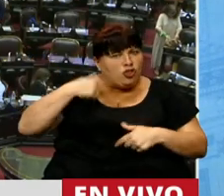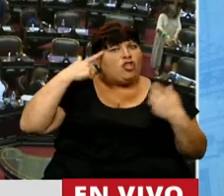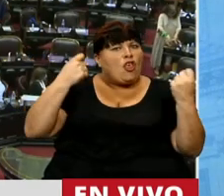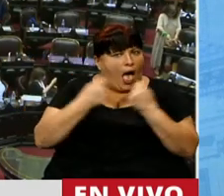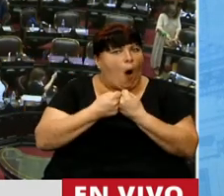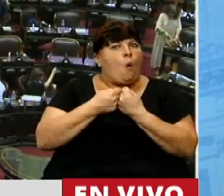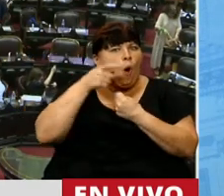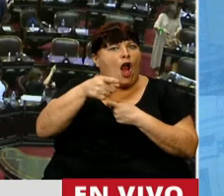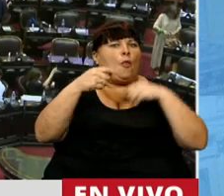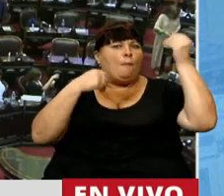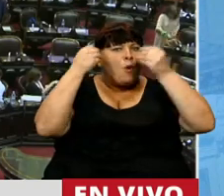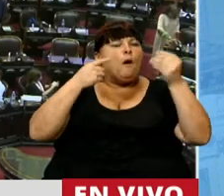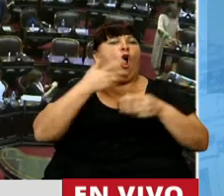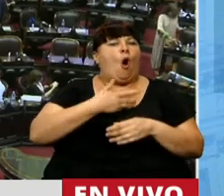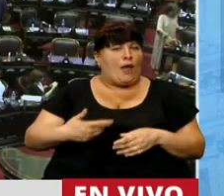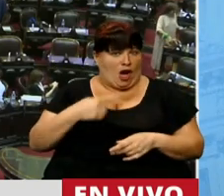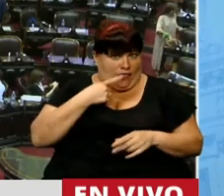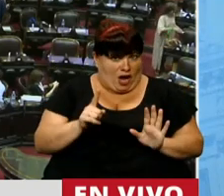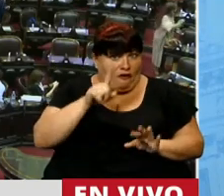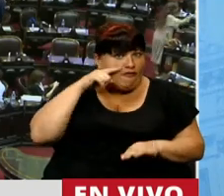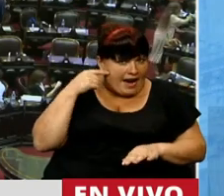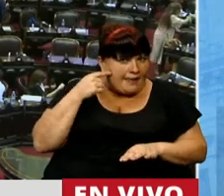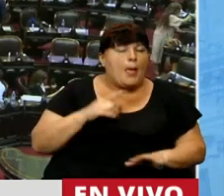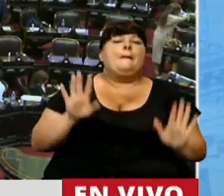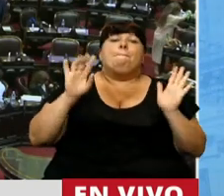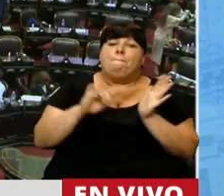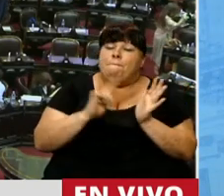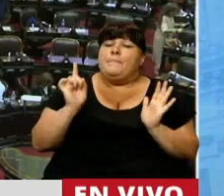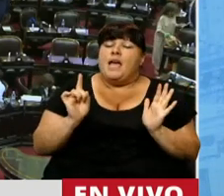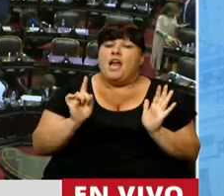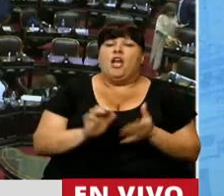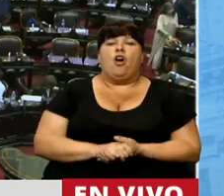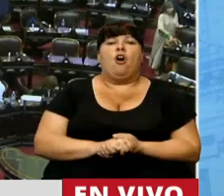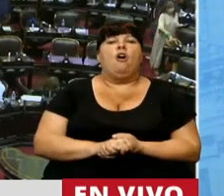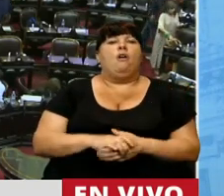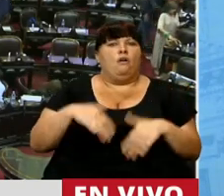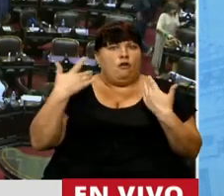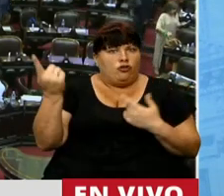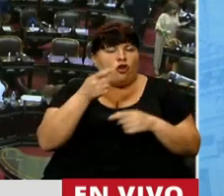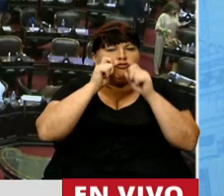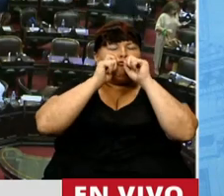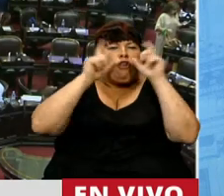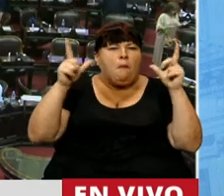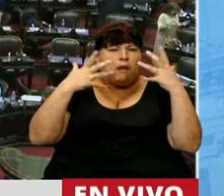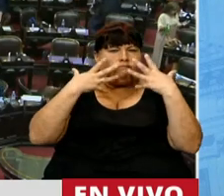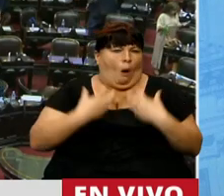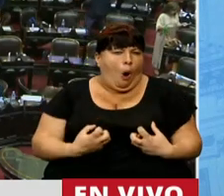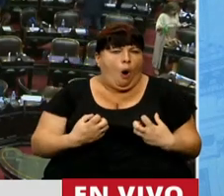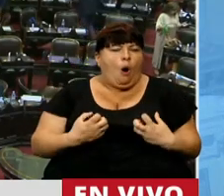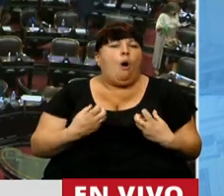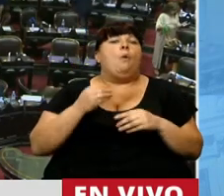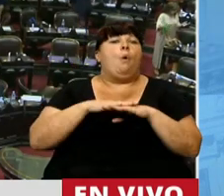acuerdo con su preocupación, indicó. Sin embargo, grande fue la sorpresa y la decepción